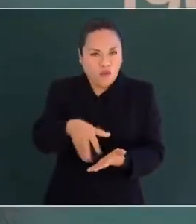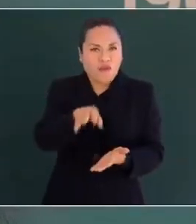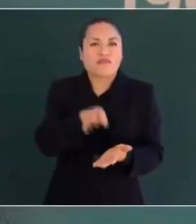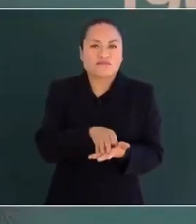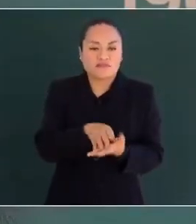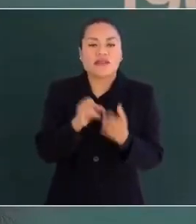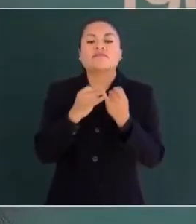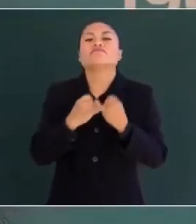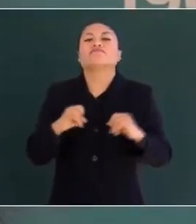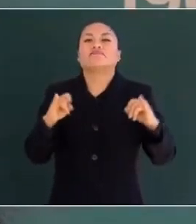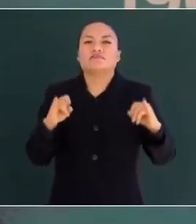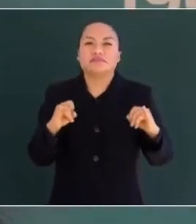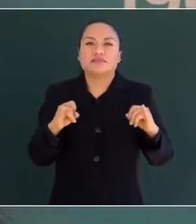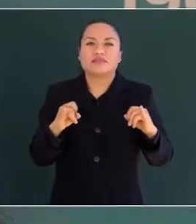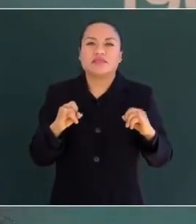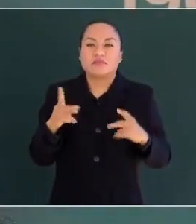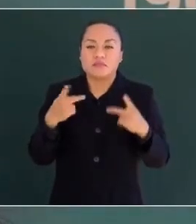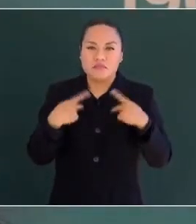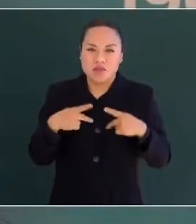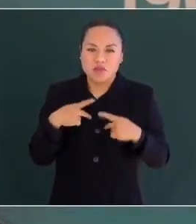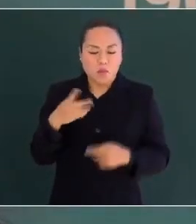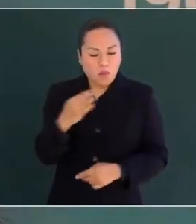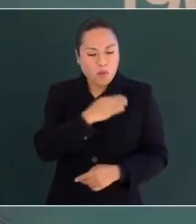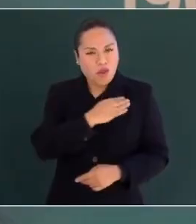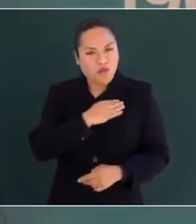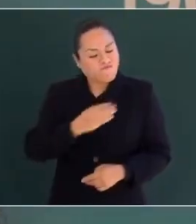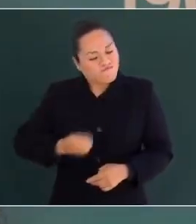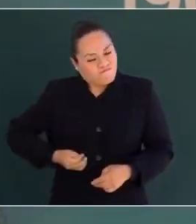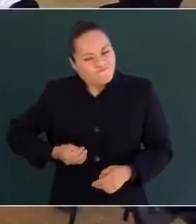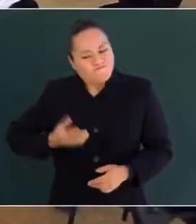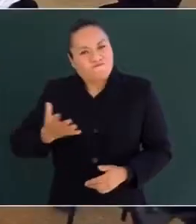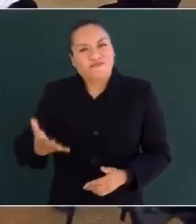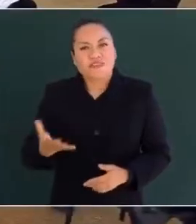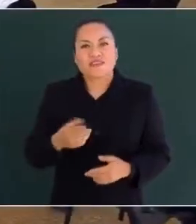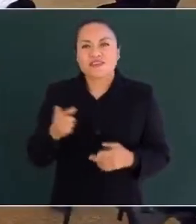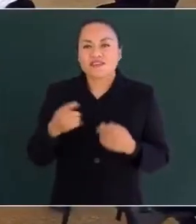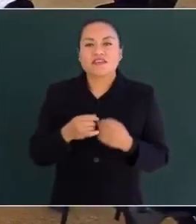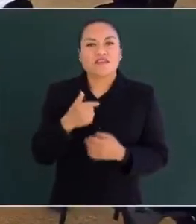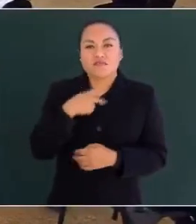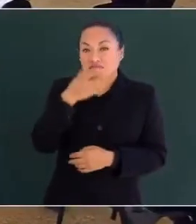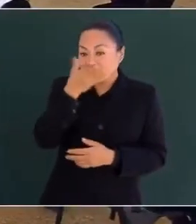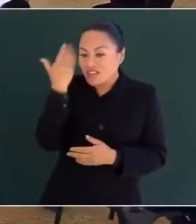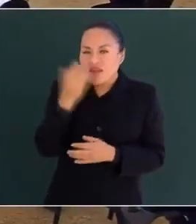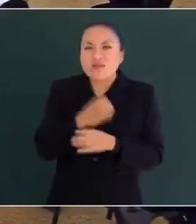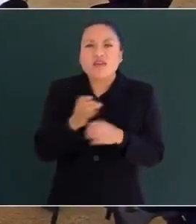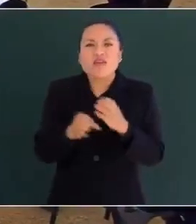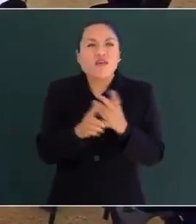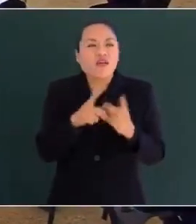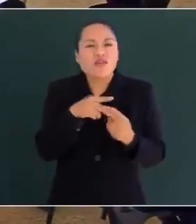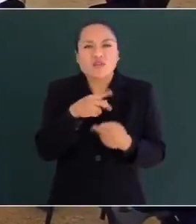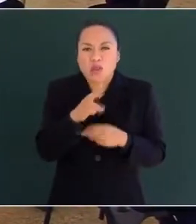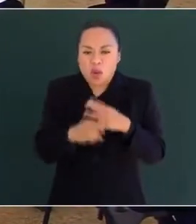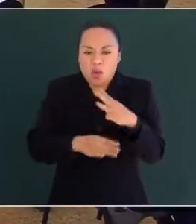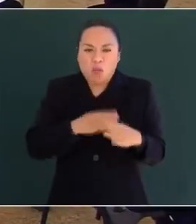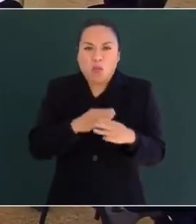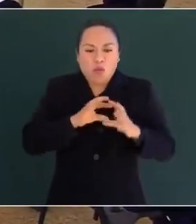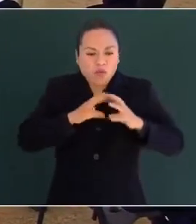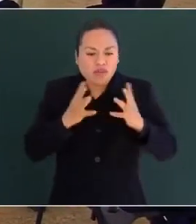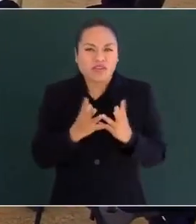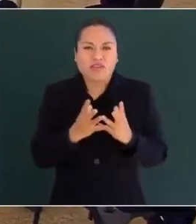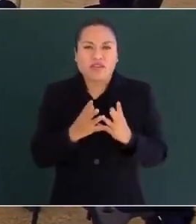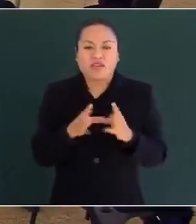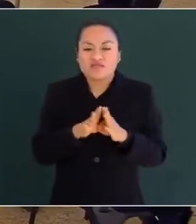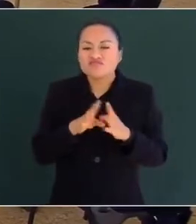independencia, excelencia, clemente y generoso, ignorante de los usos del mundo, dotado de una inteligencia